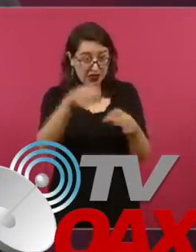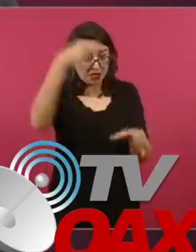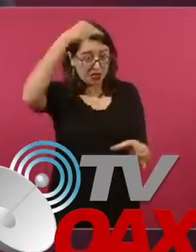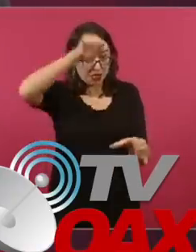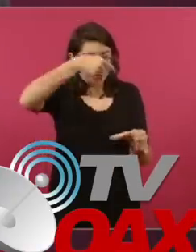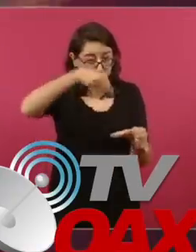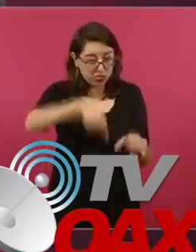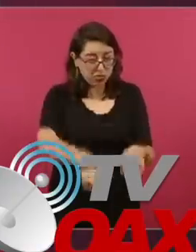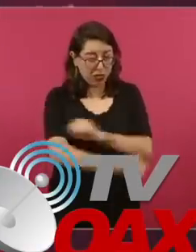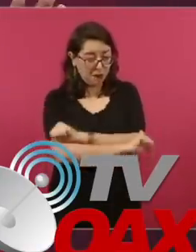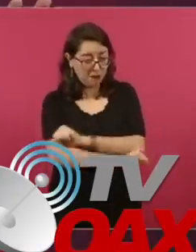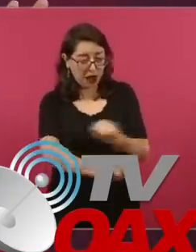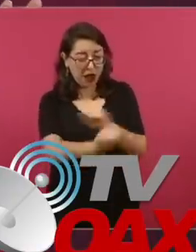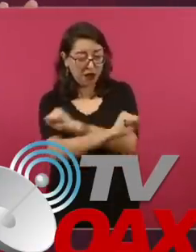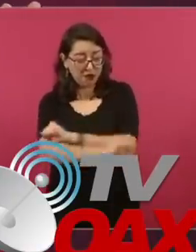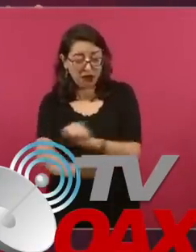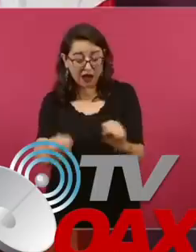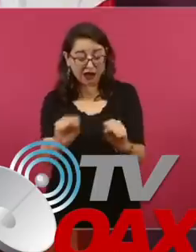un permiso.